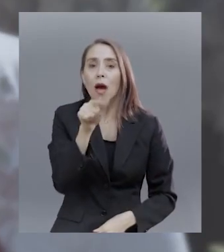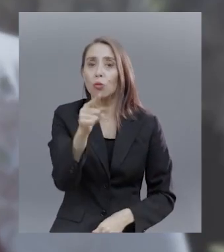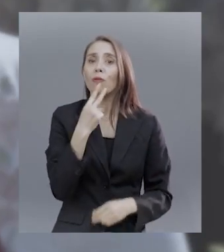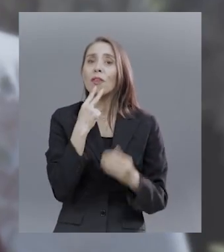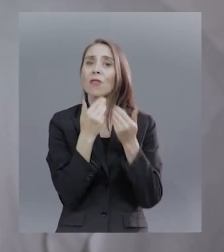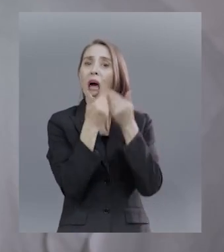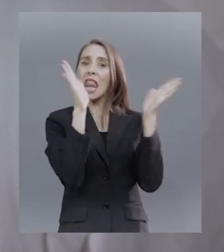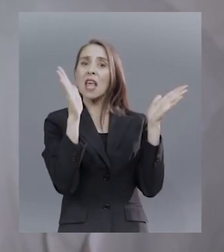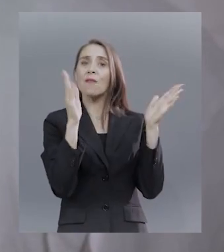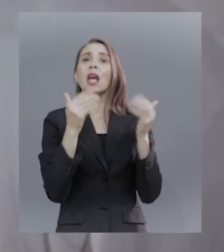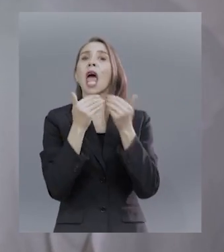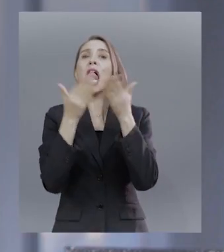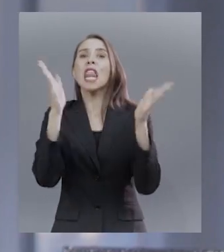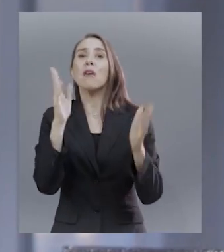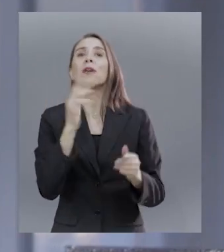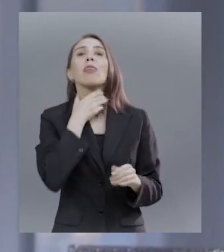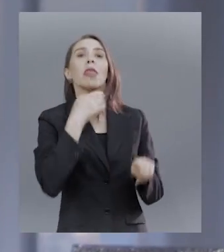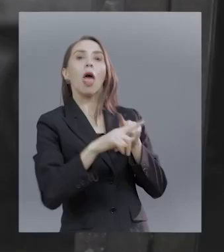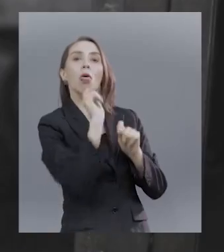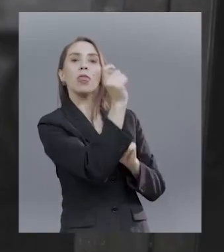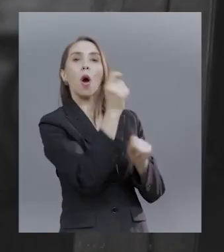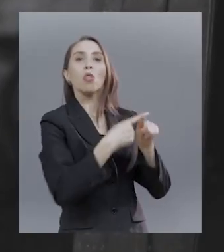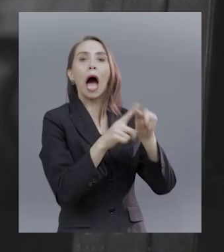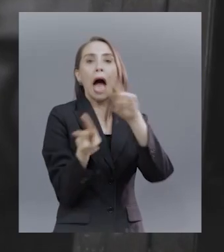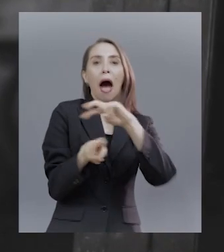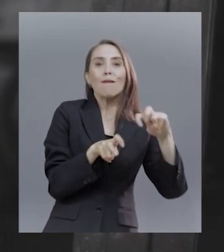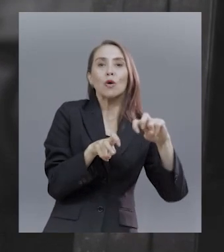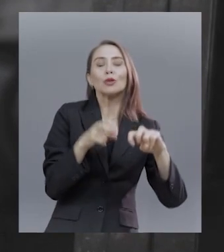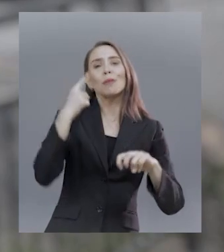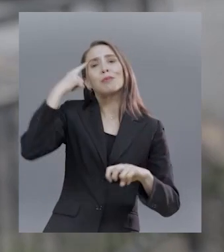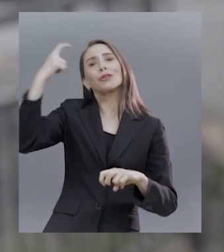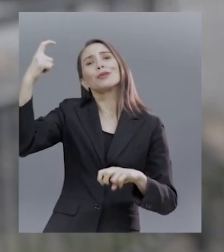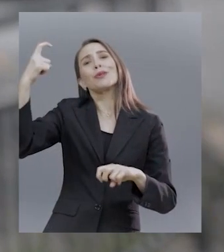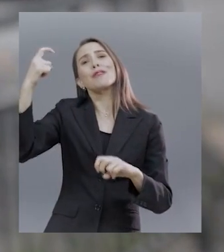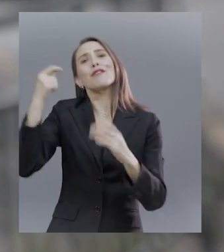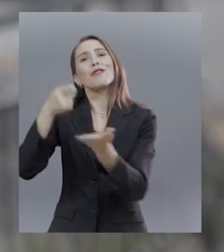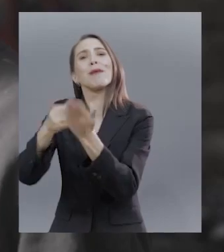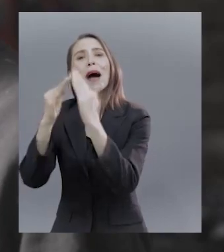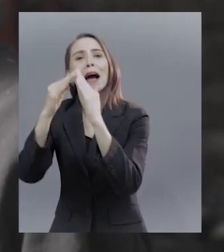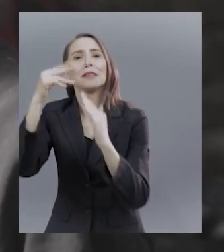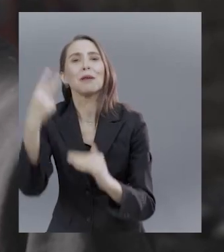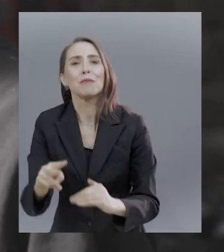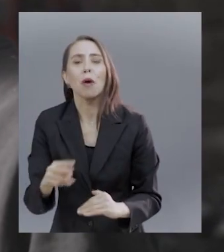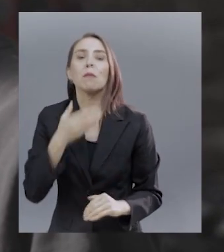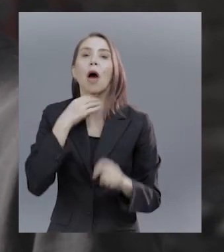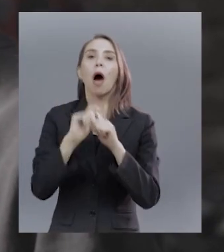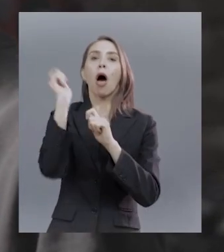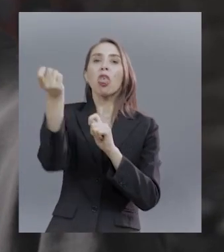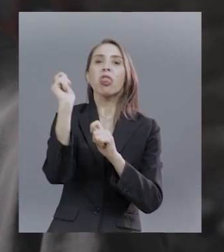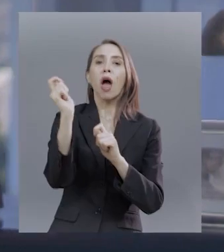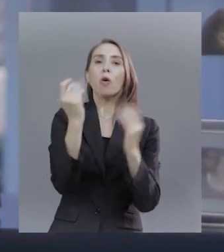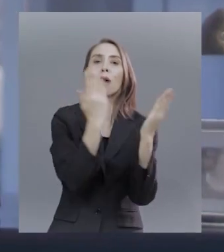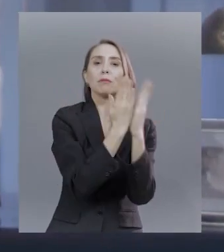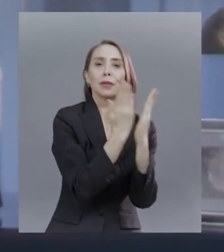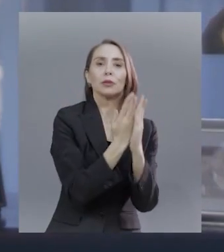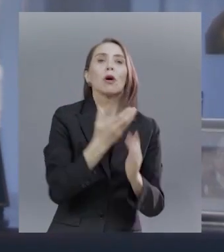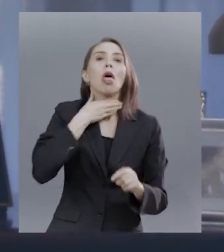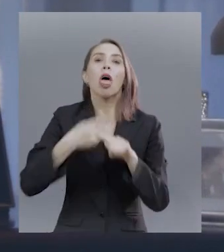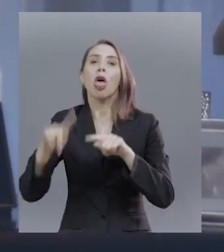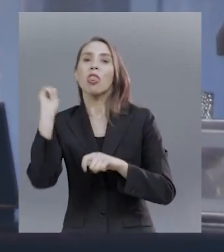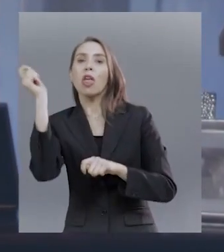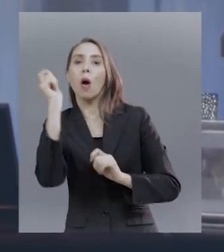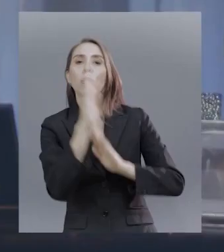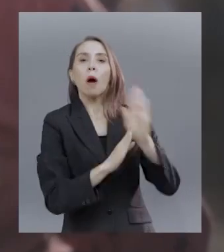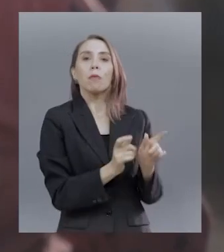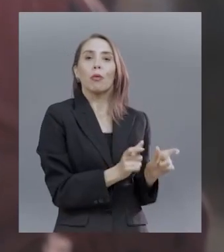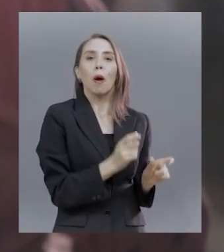a día De que vivas libre Libre de las deudas abusivas por tu sueño de la casa propia De las deudas por estudiar De las deudas por